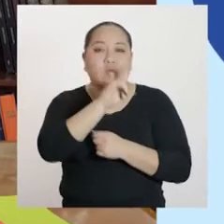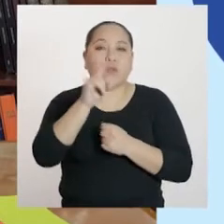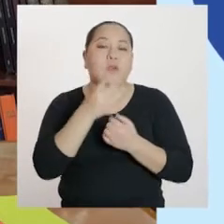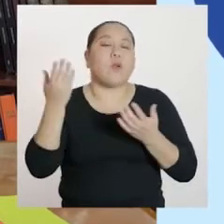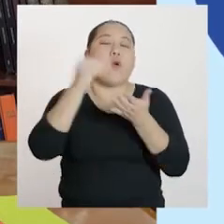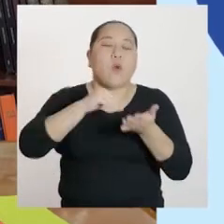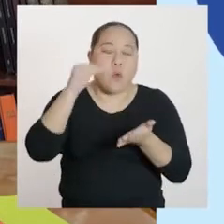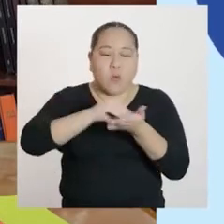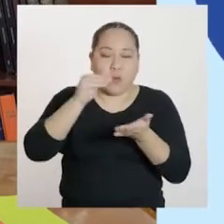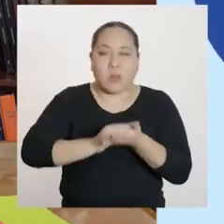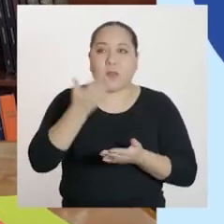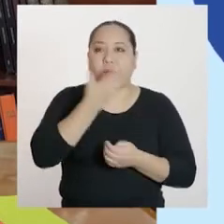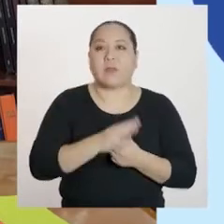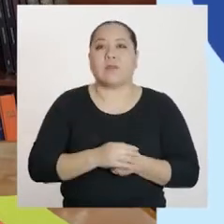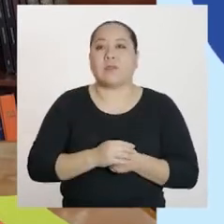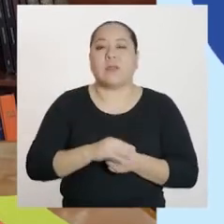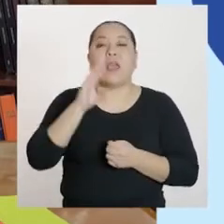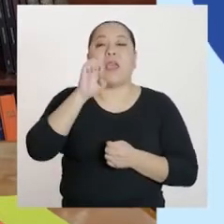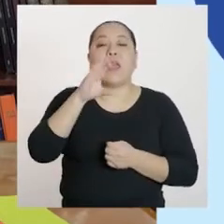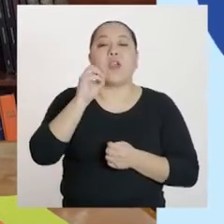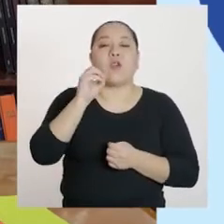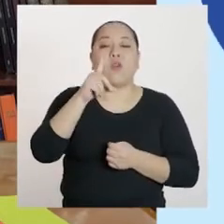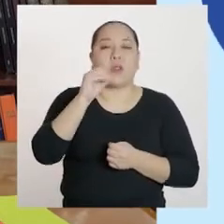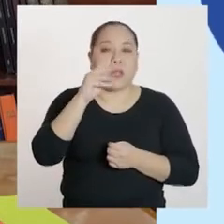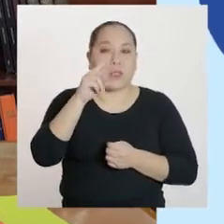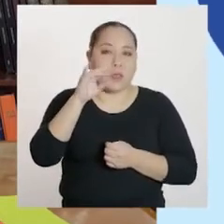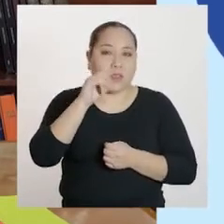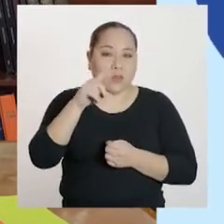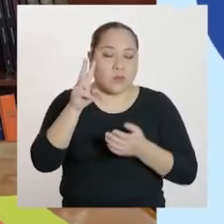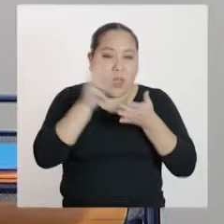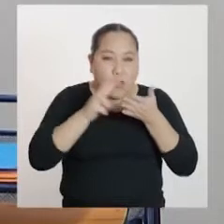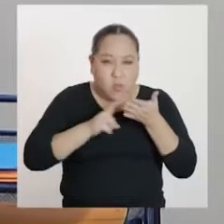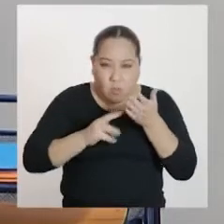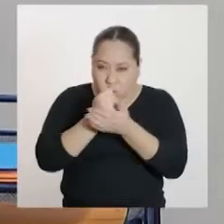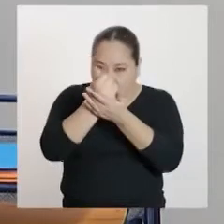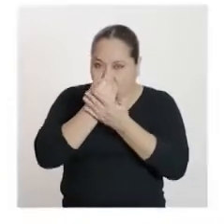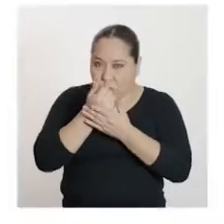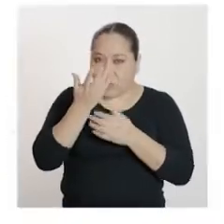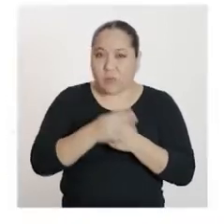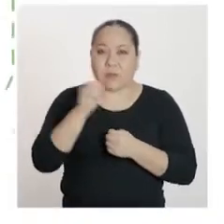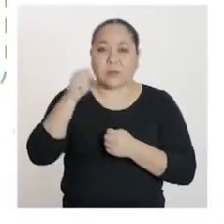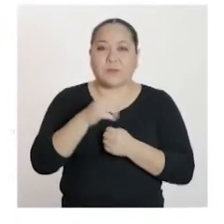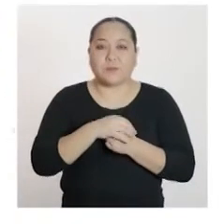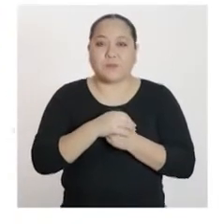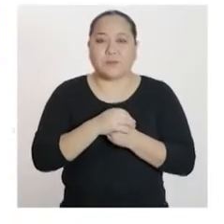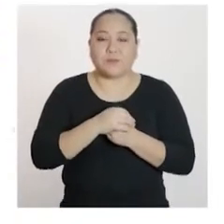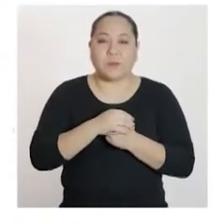nuevamente el caso de los ecoladrillos. ¿Me ayudan con la lectura? Claro. Los chicos de la